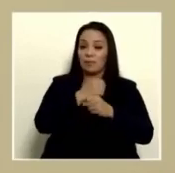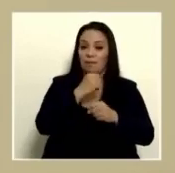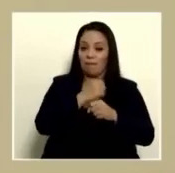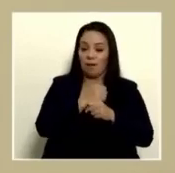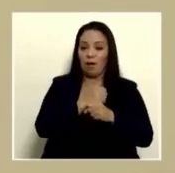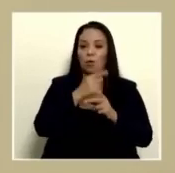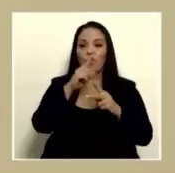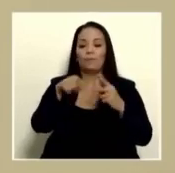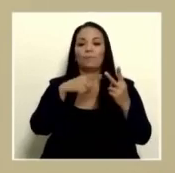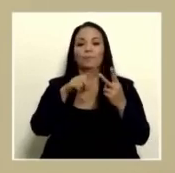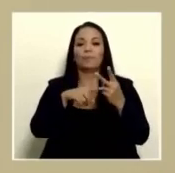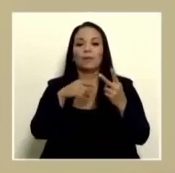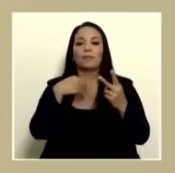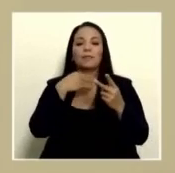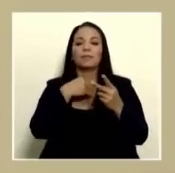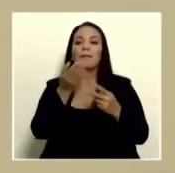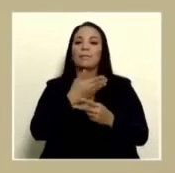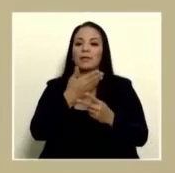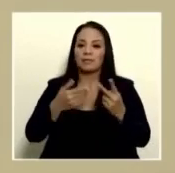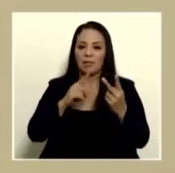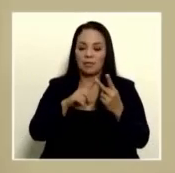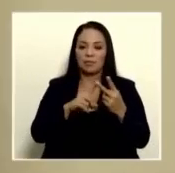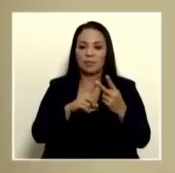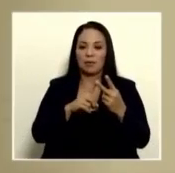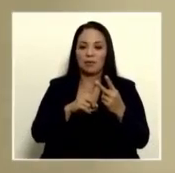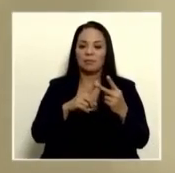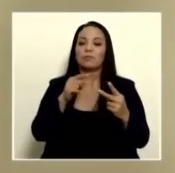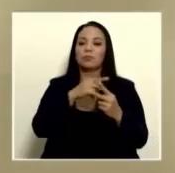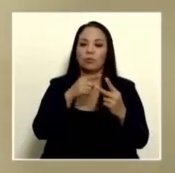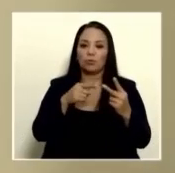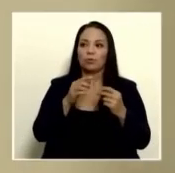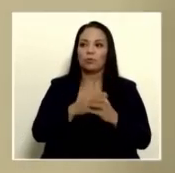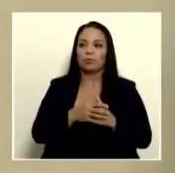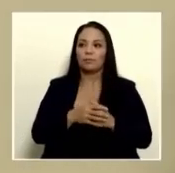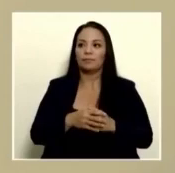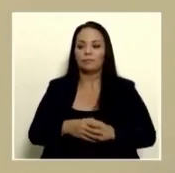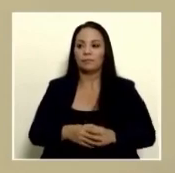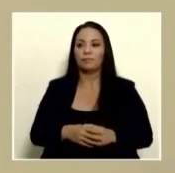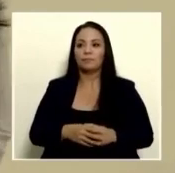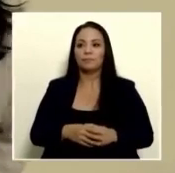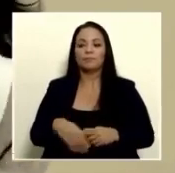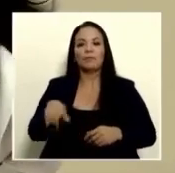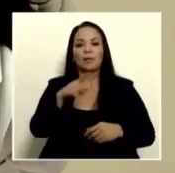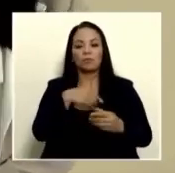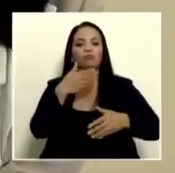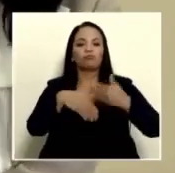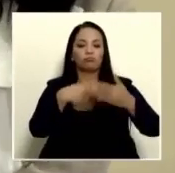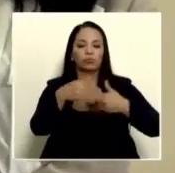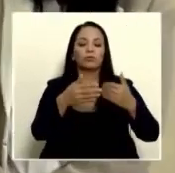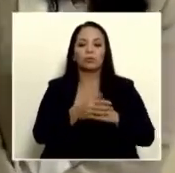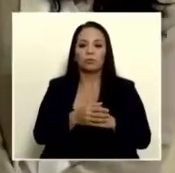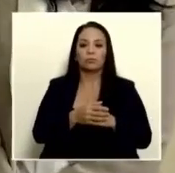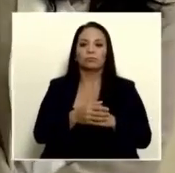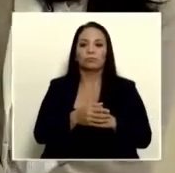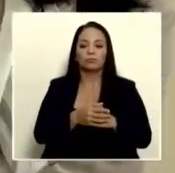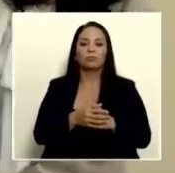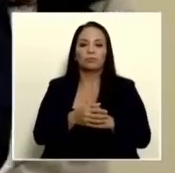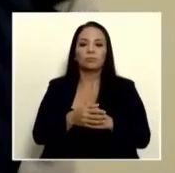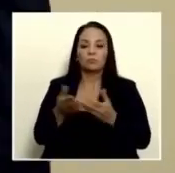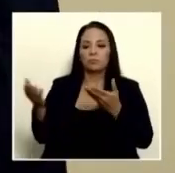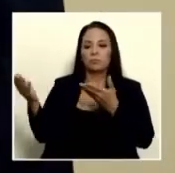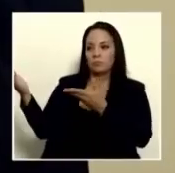ministra de la presidencia son las que han estado llevando ese proceso de parte del ejecutivo